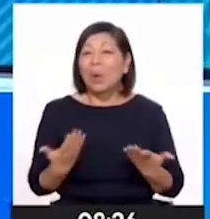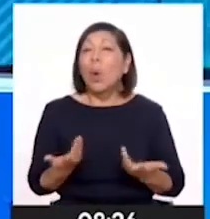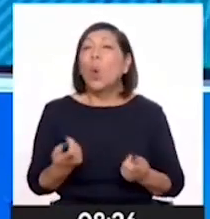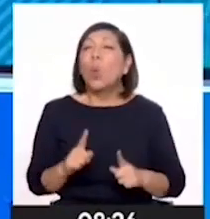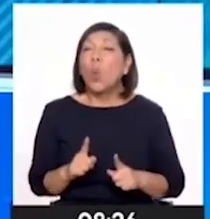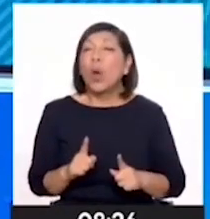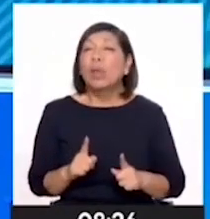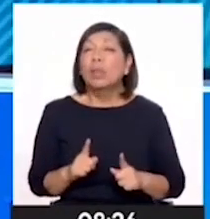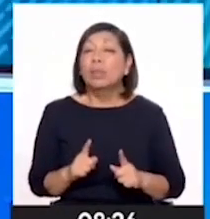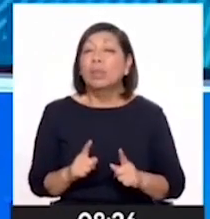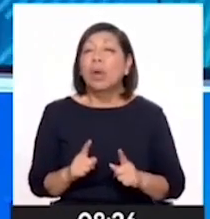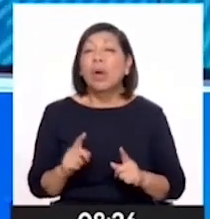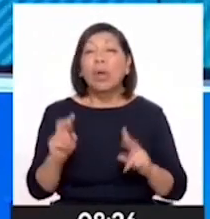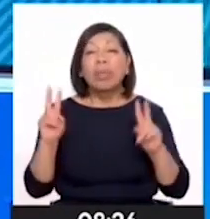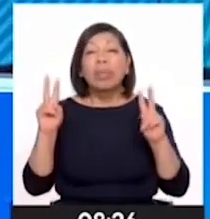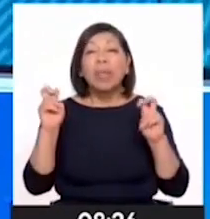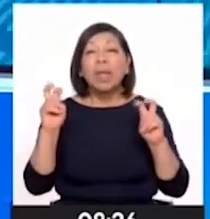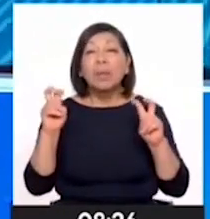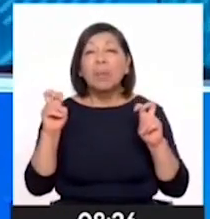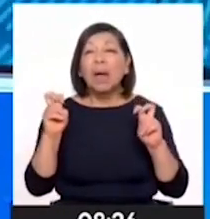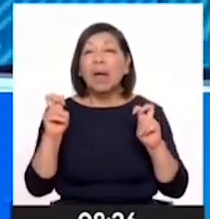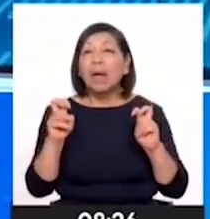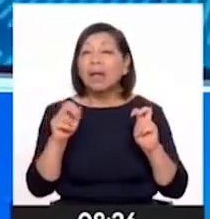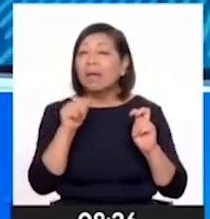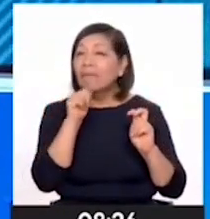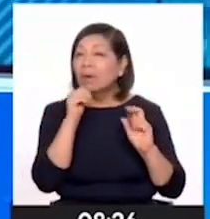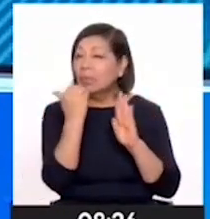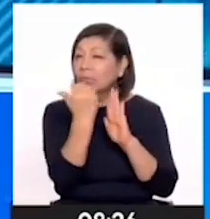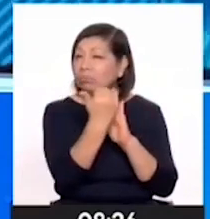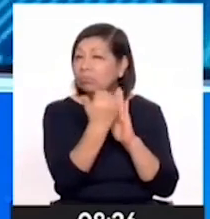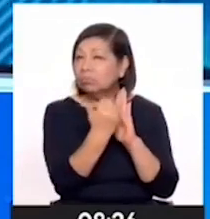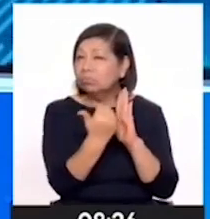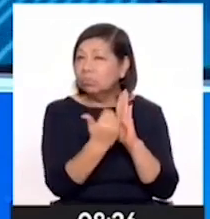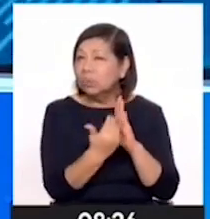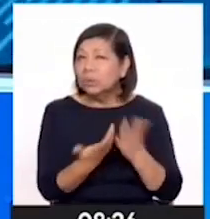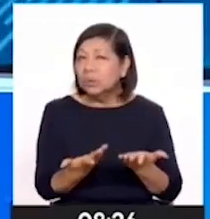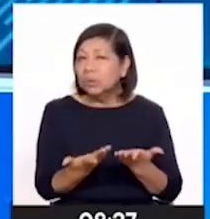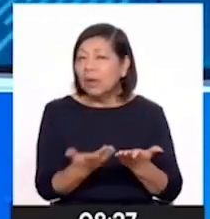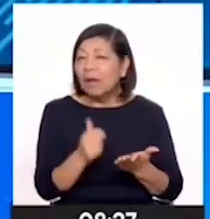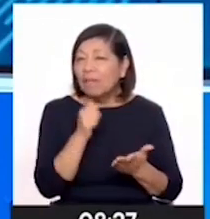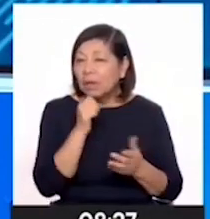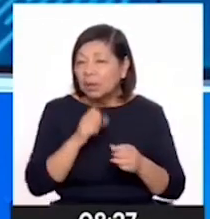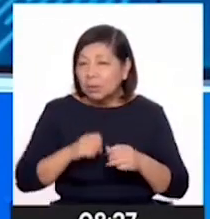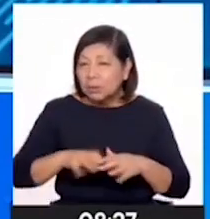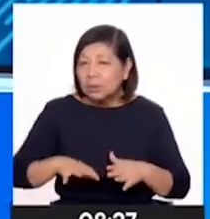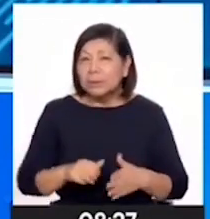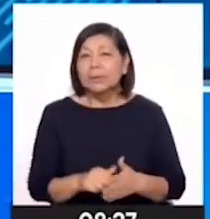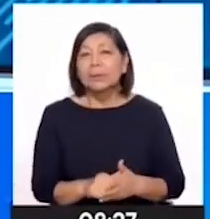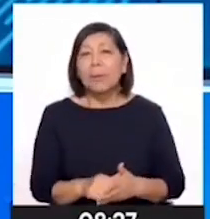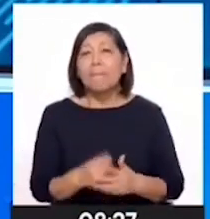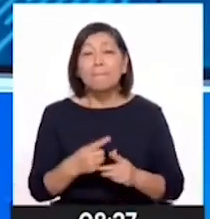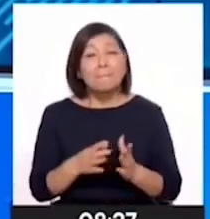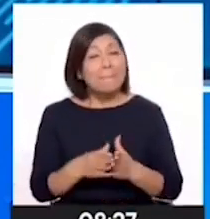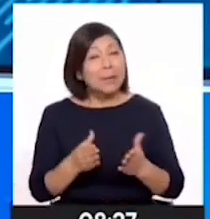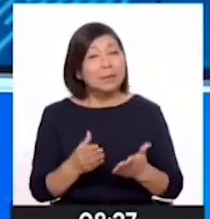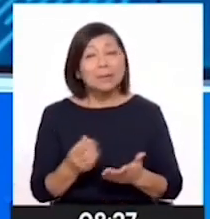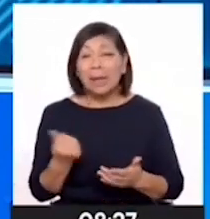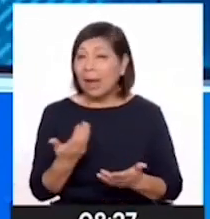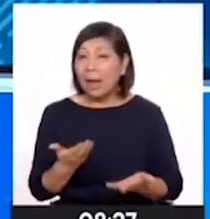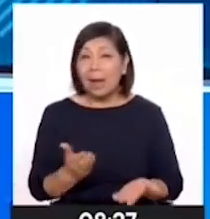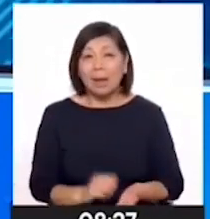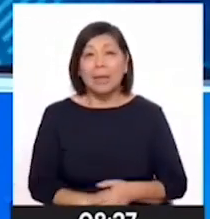¿Cuántos son los puntos críticos de los cuales nos está señalando, ¿no? Esos puntos de descolmatación que deben ser atendidos con gran premura.